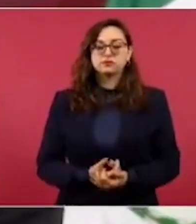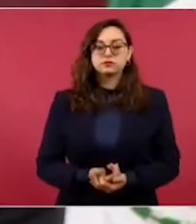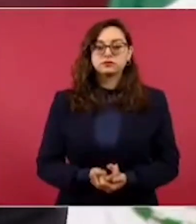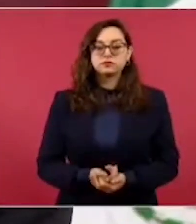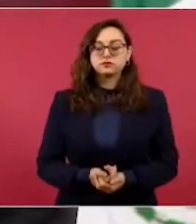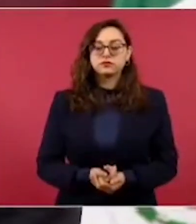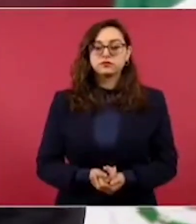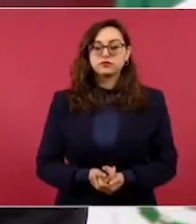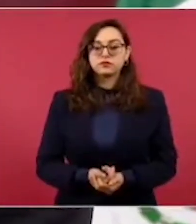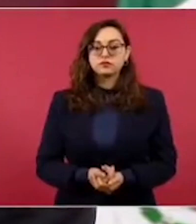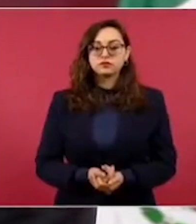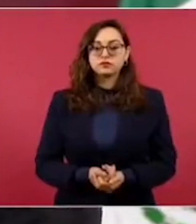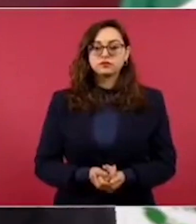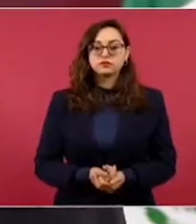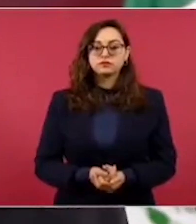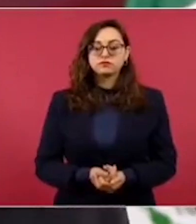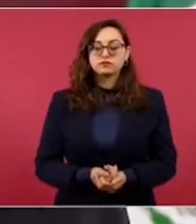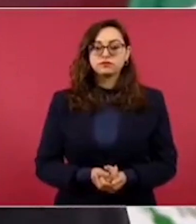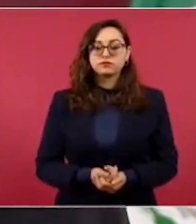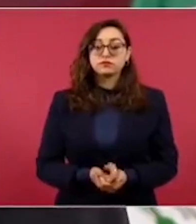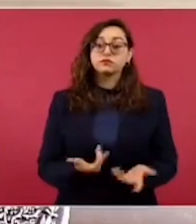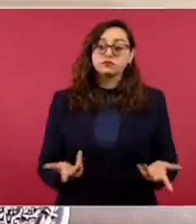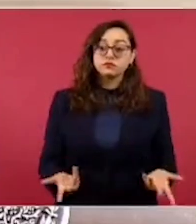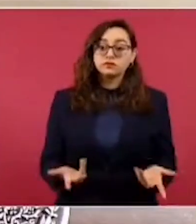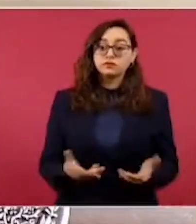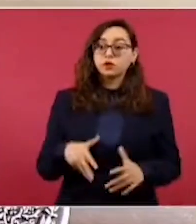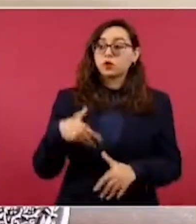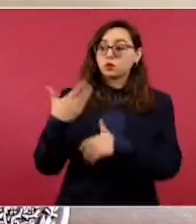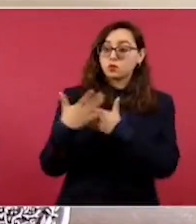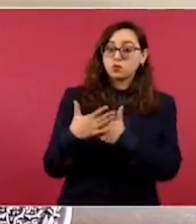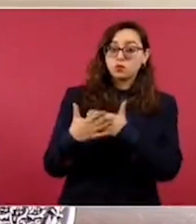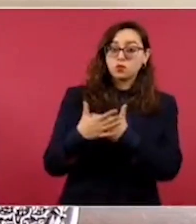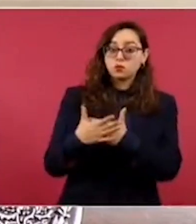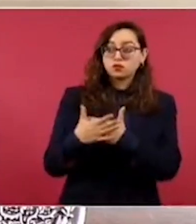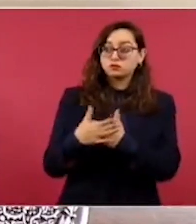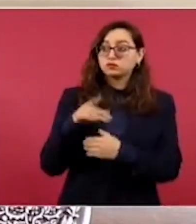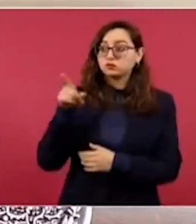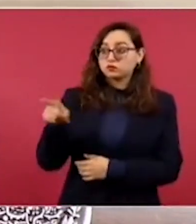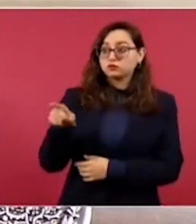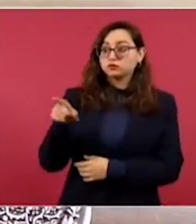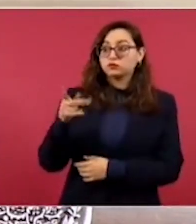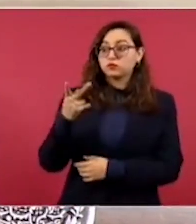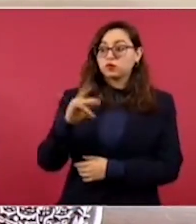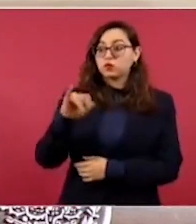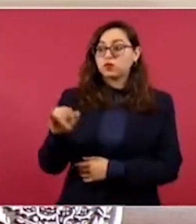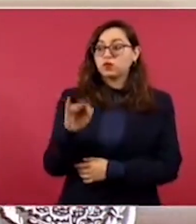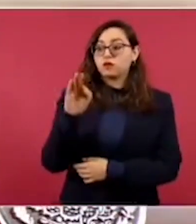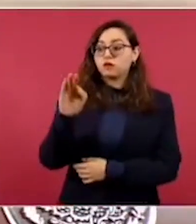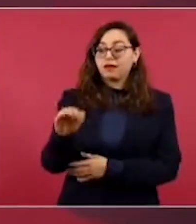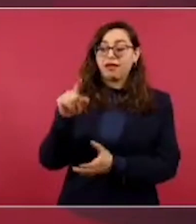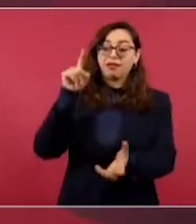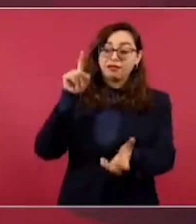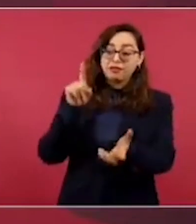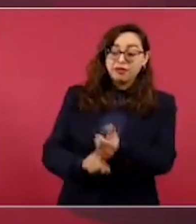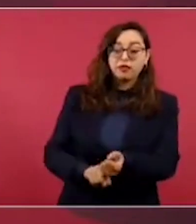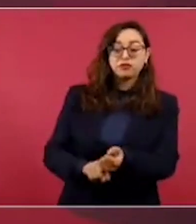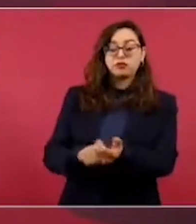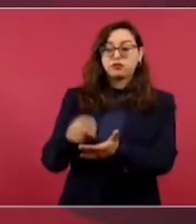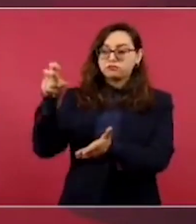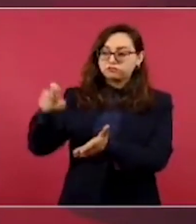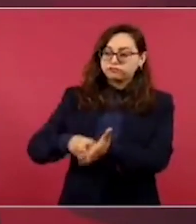manera independiente, autónoma, se lleve a cabo una reforma en el Poder